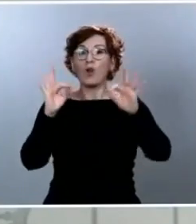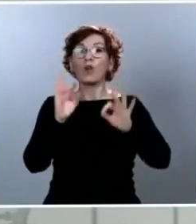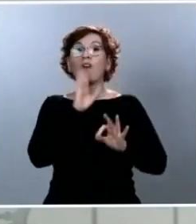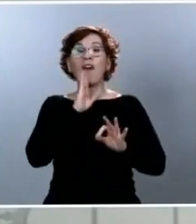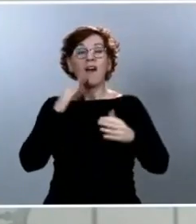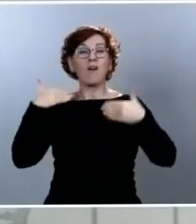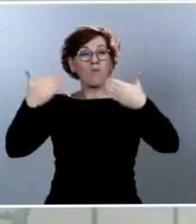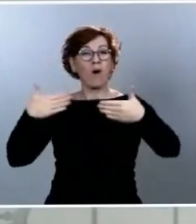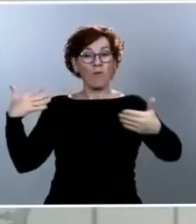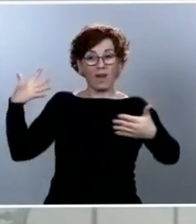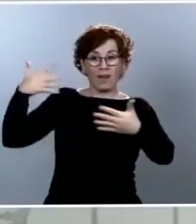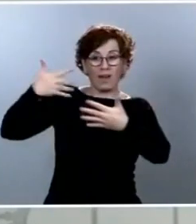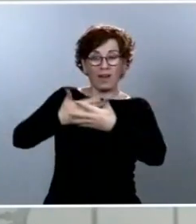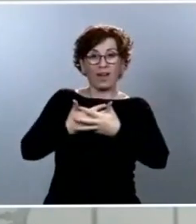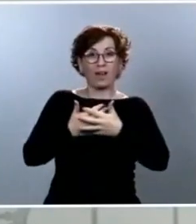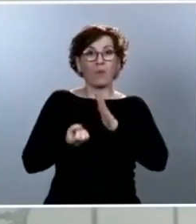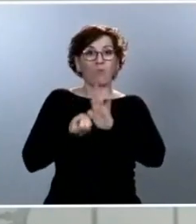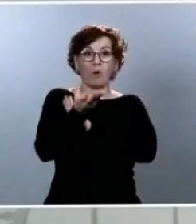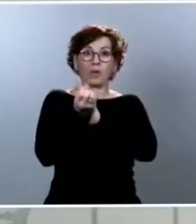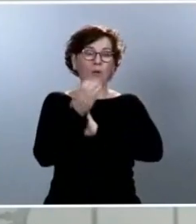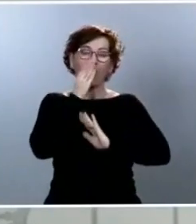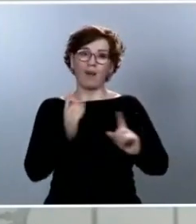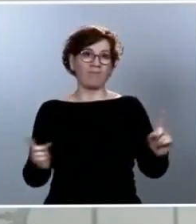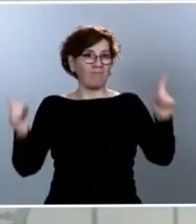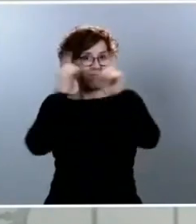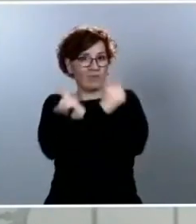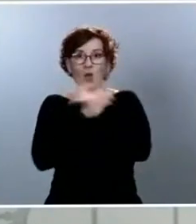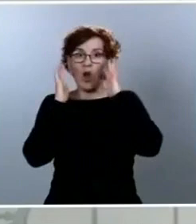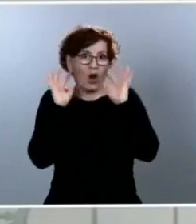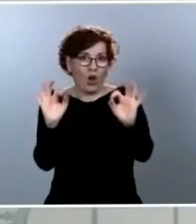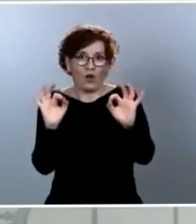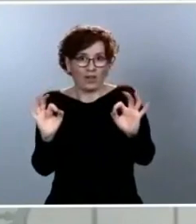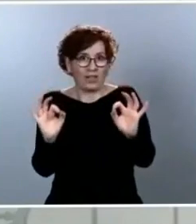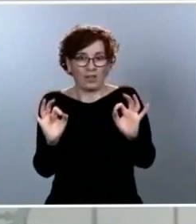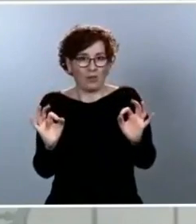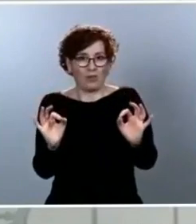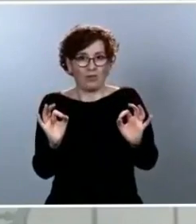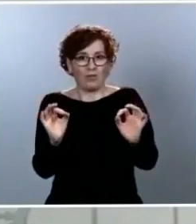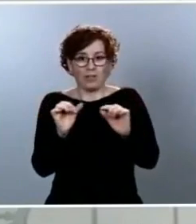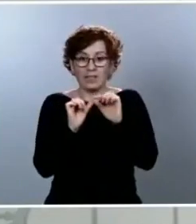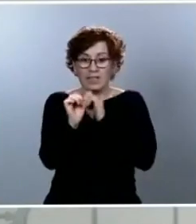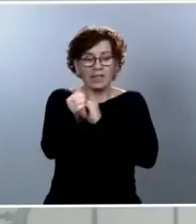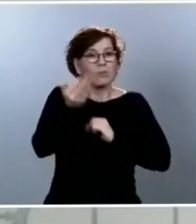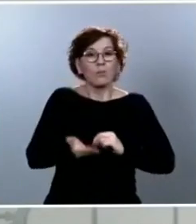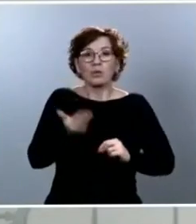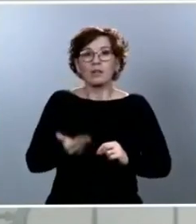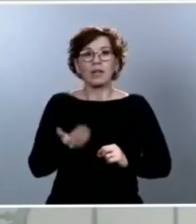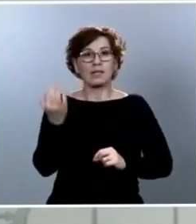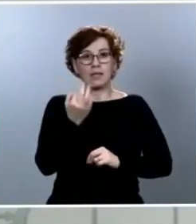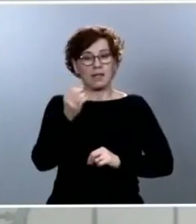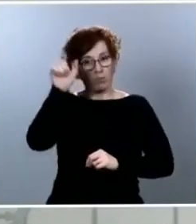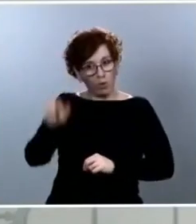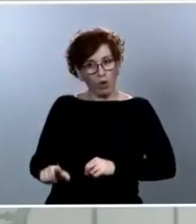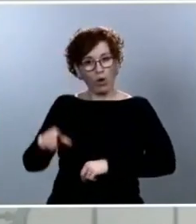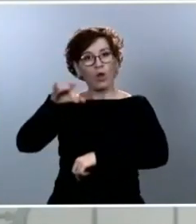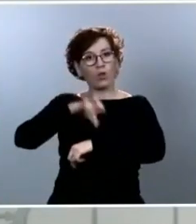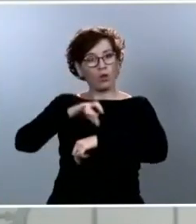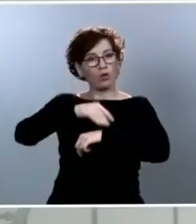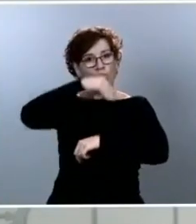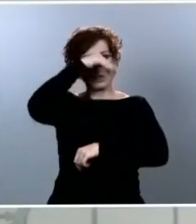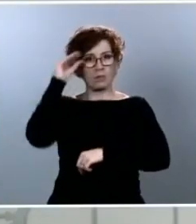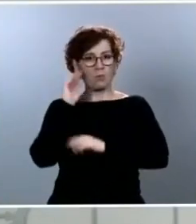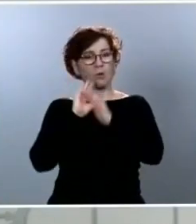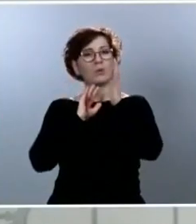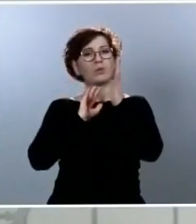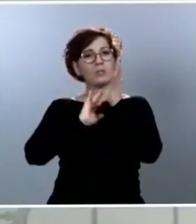ser necesariamente otros. Y, en este caso, creo que lo importante es que sea el doctor Simón quien continúe informando sobre la